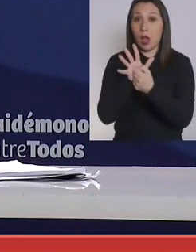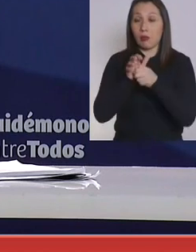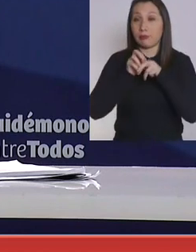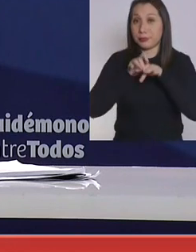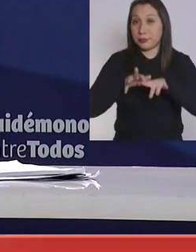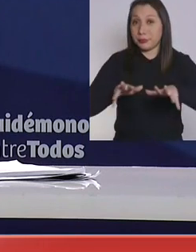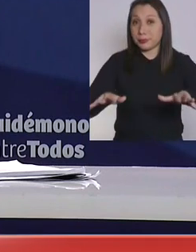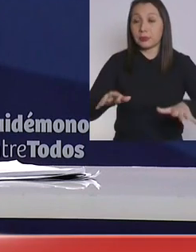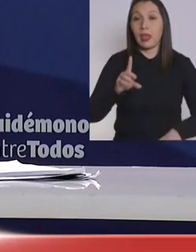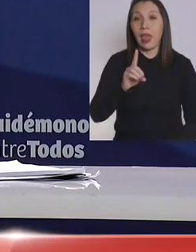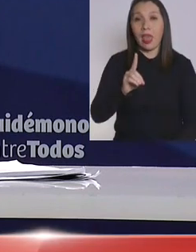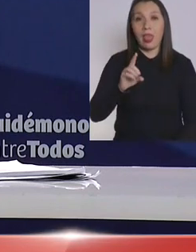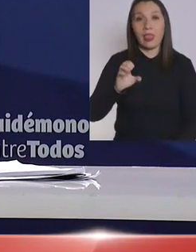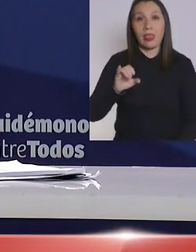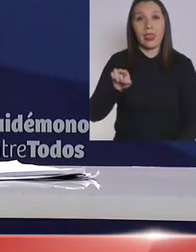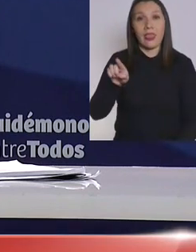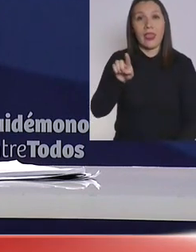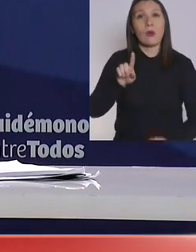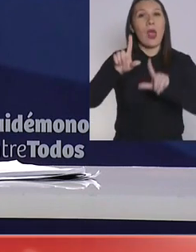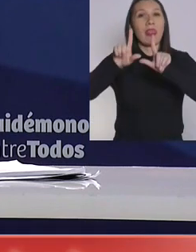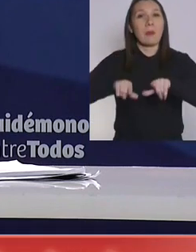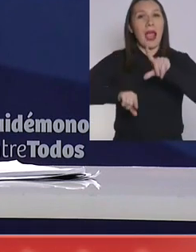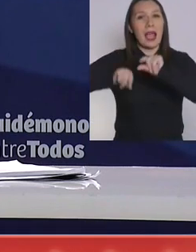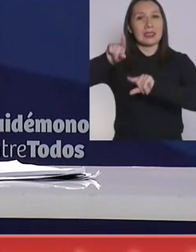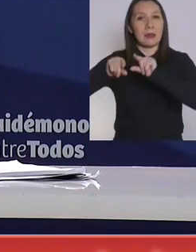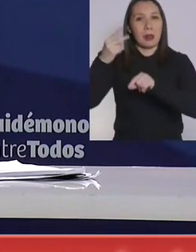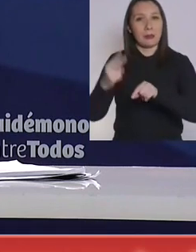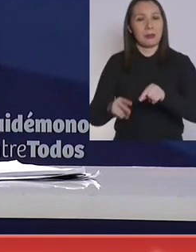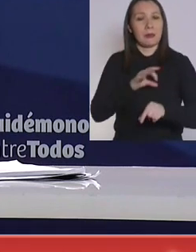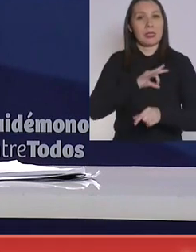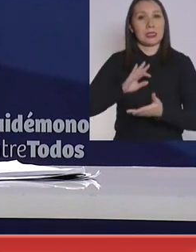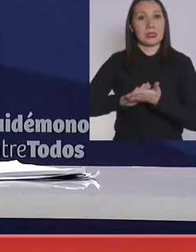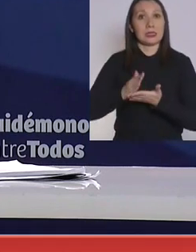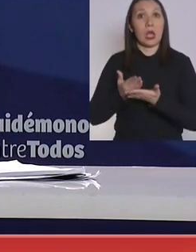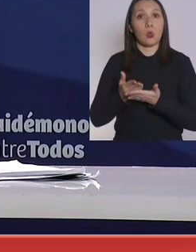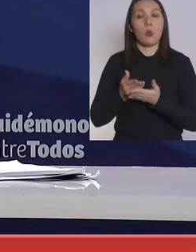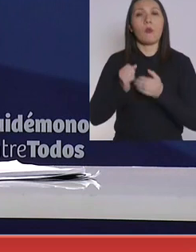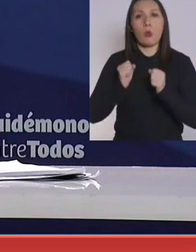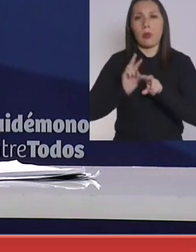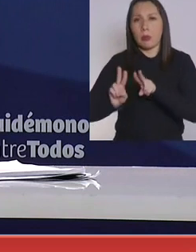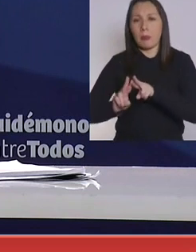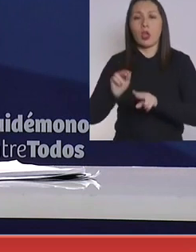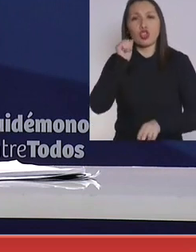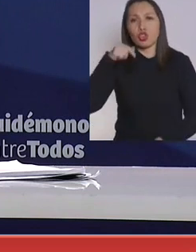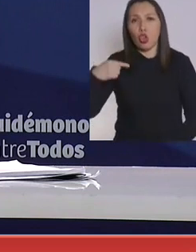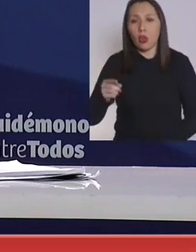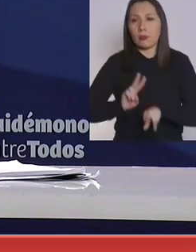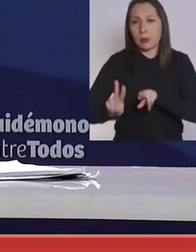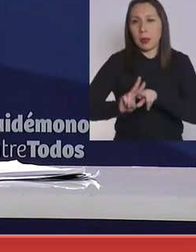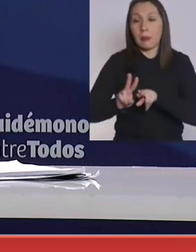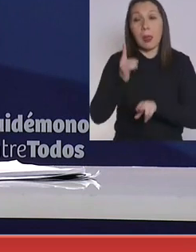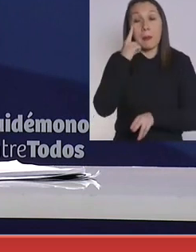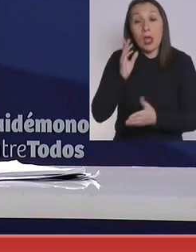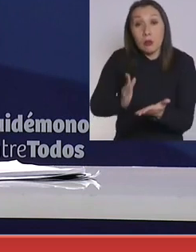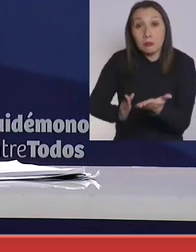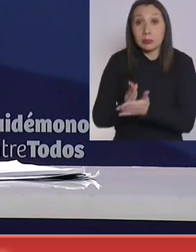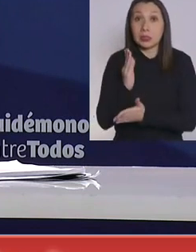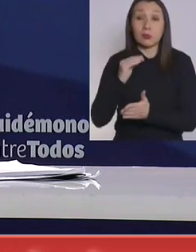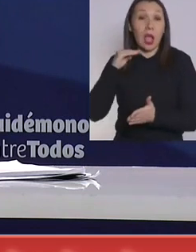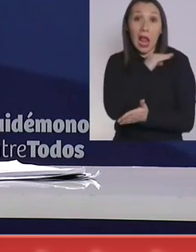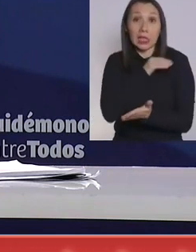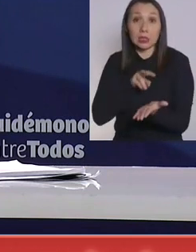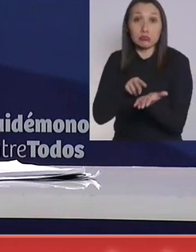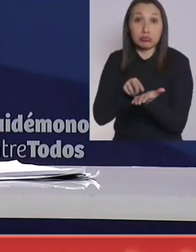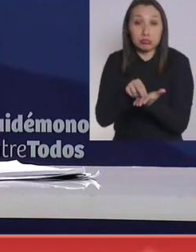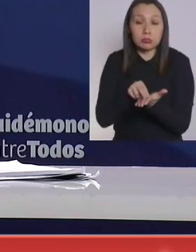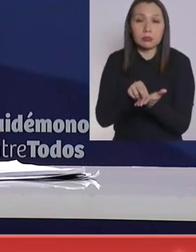el DEIS estuvo, digamos, preparándose para poder dar los datos diarios, pero al comienzo obviamente